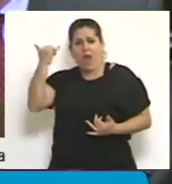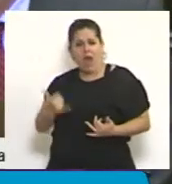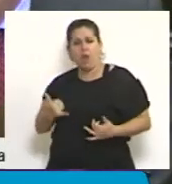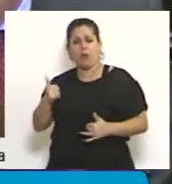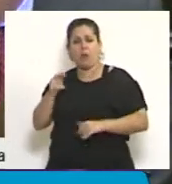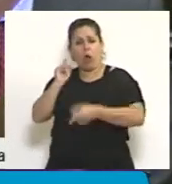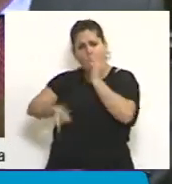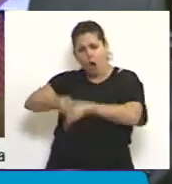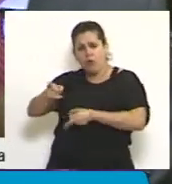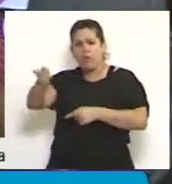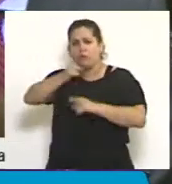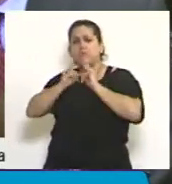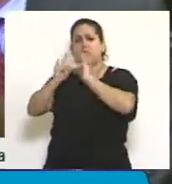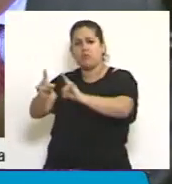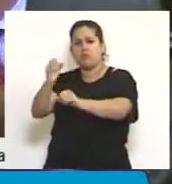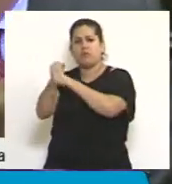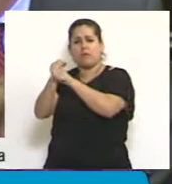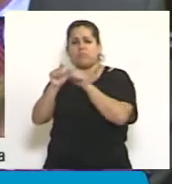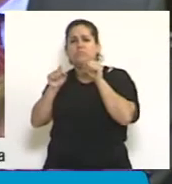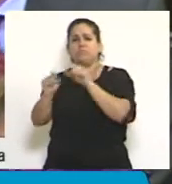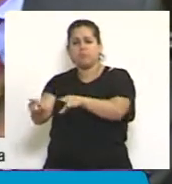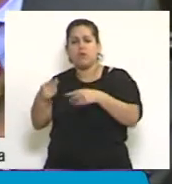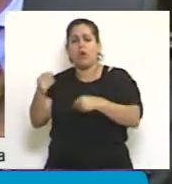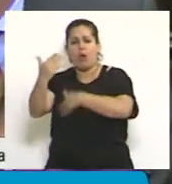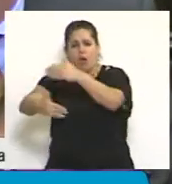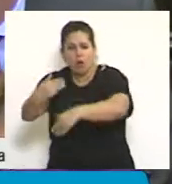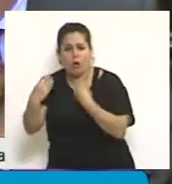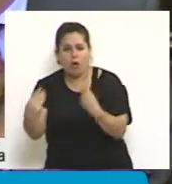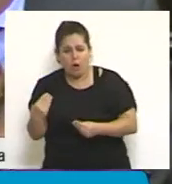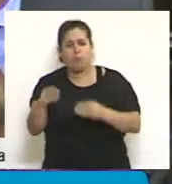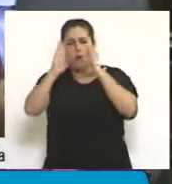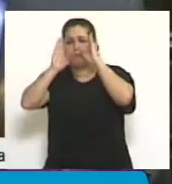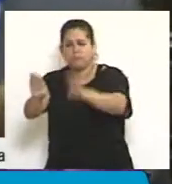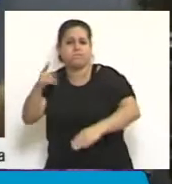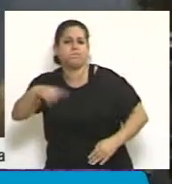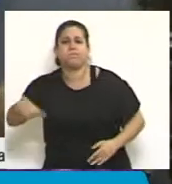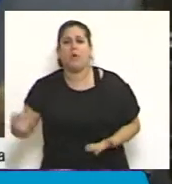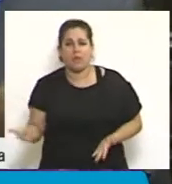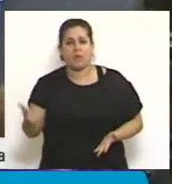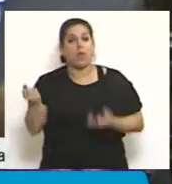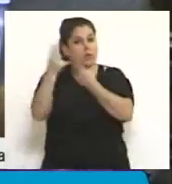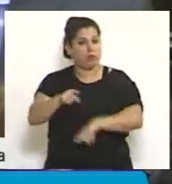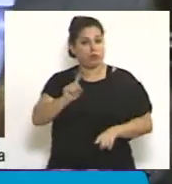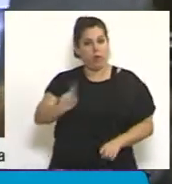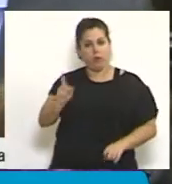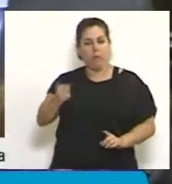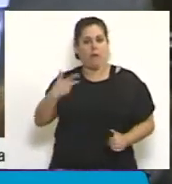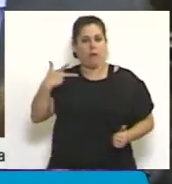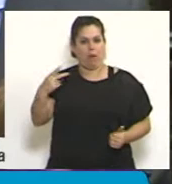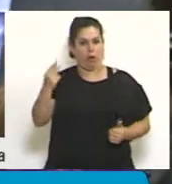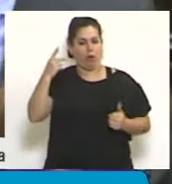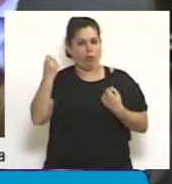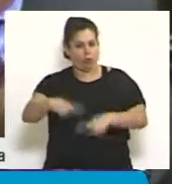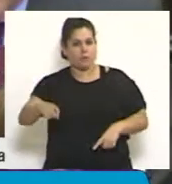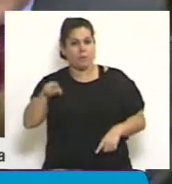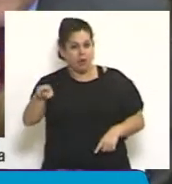cuál es la tarea que van a tener que desarrollar, de qué forma, qué es lo que van a tener que abocarse a que no, esto no es delito, no,